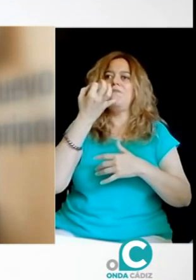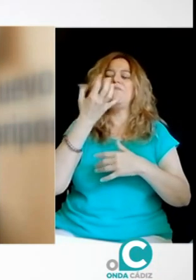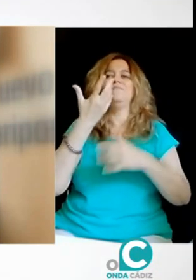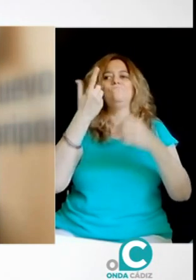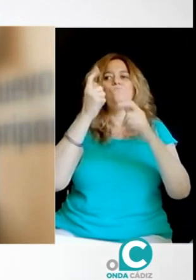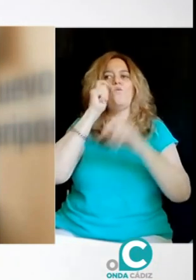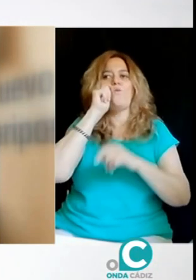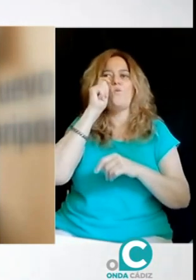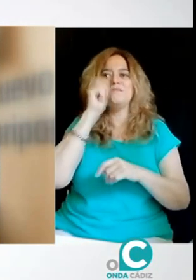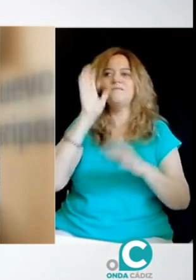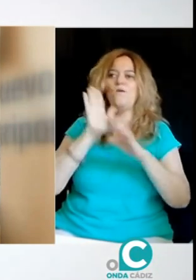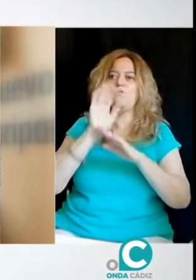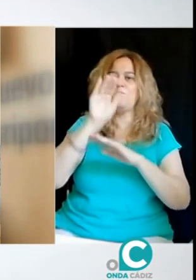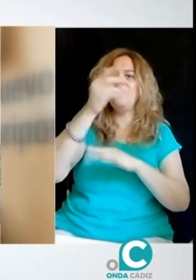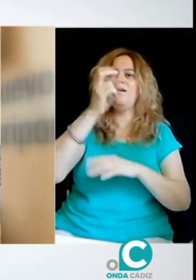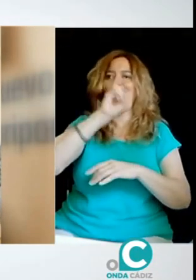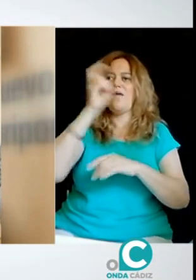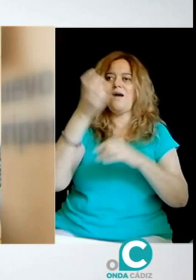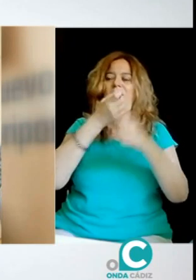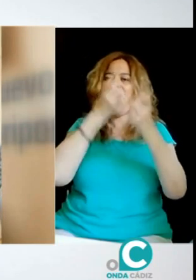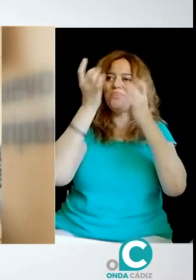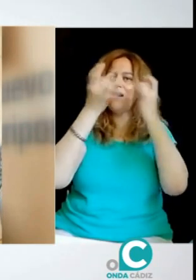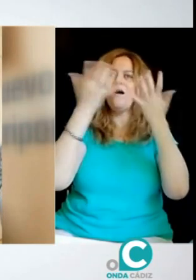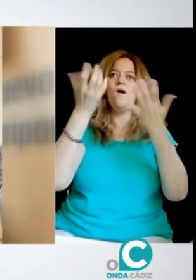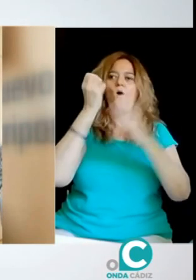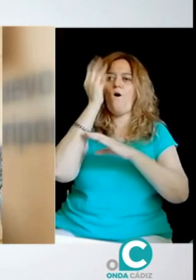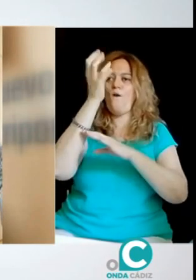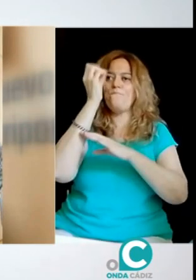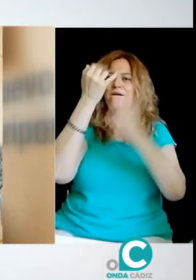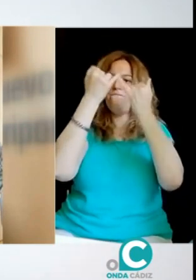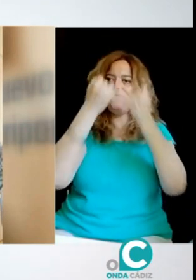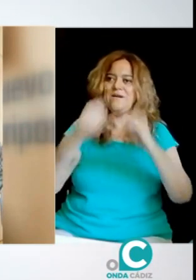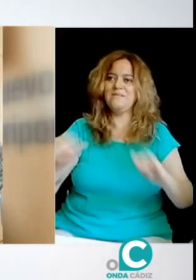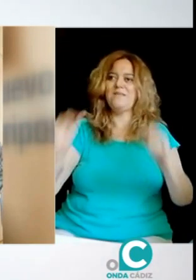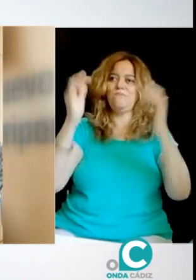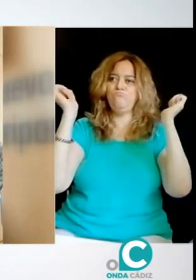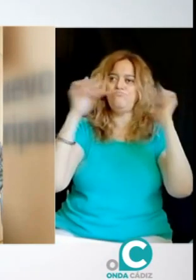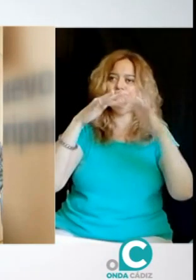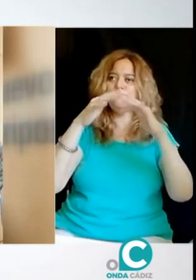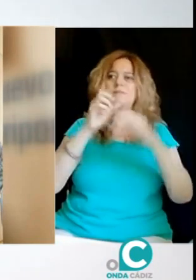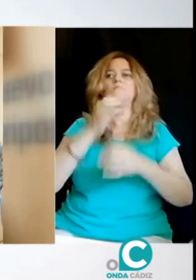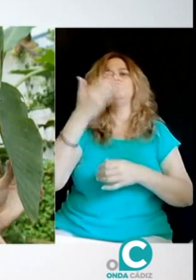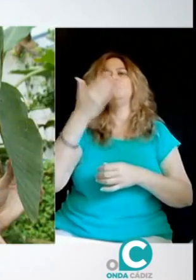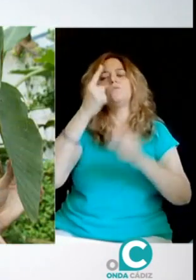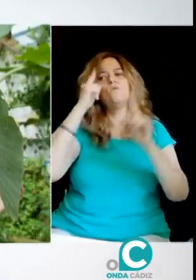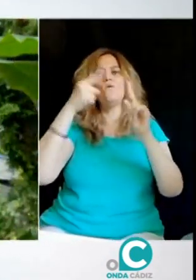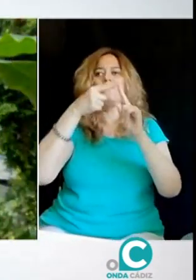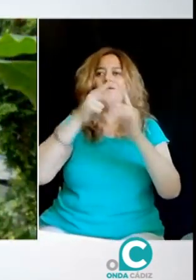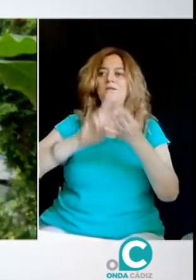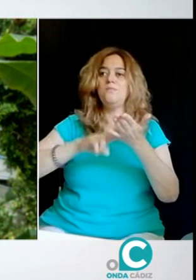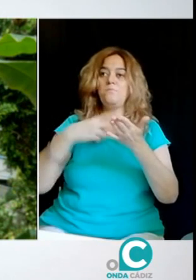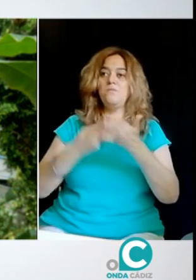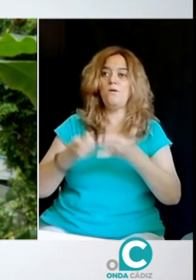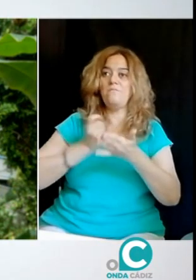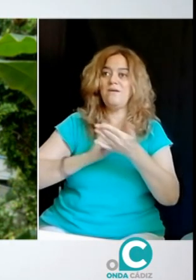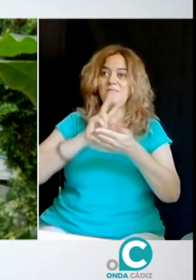se sientan tan aislados, no se sientan tan solos. Por eso nosotros organizamos diferentes actividades. Antes era, pues,